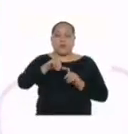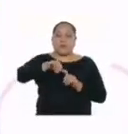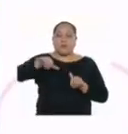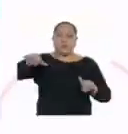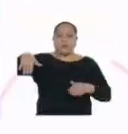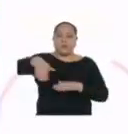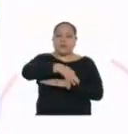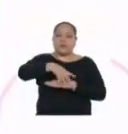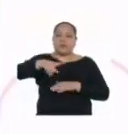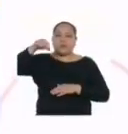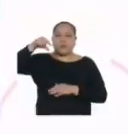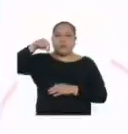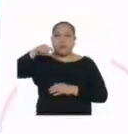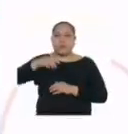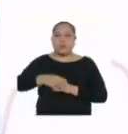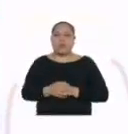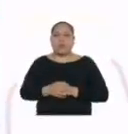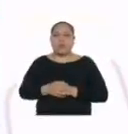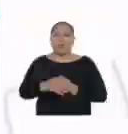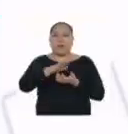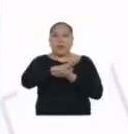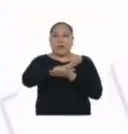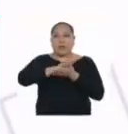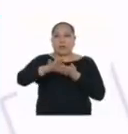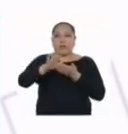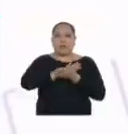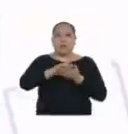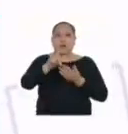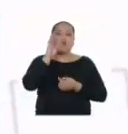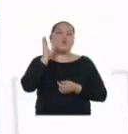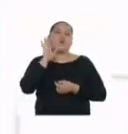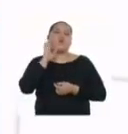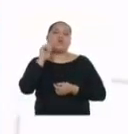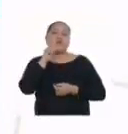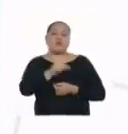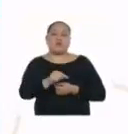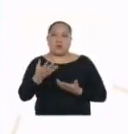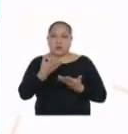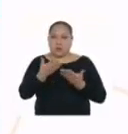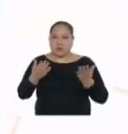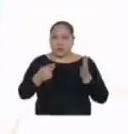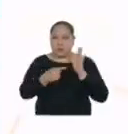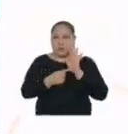medición del goteo de yodo. E higiene para no contaminar las muestras, claro.